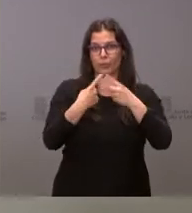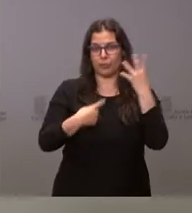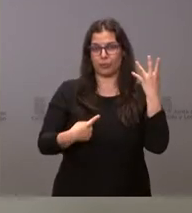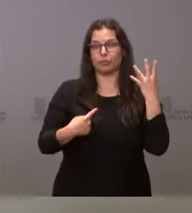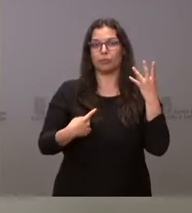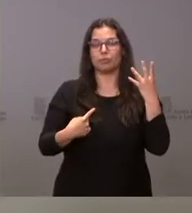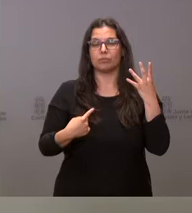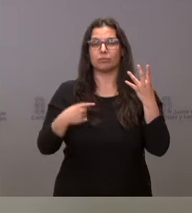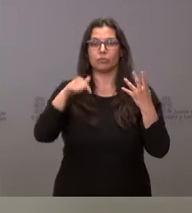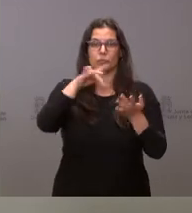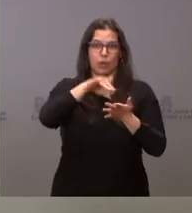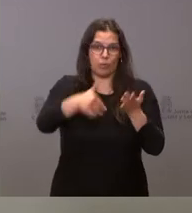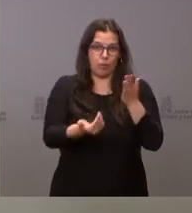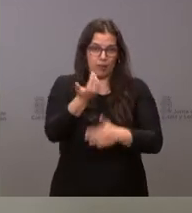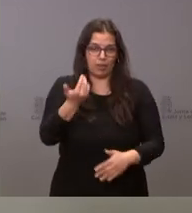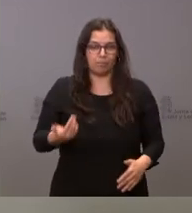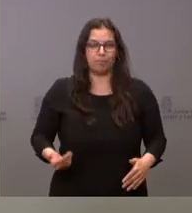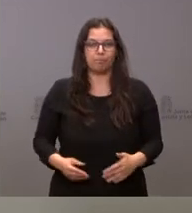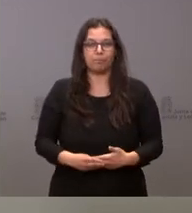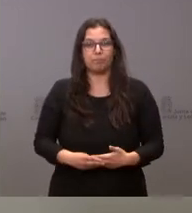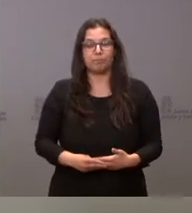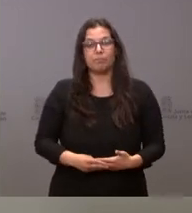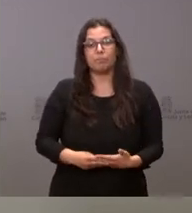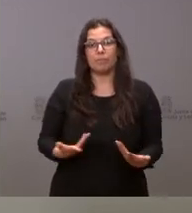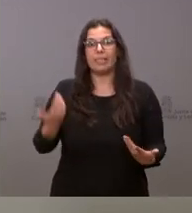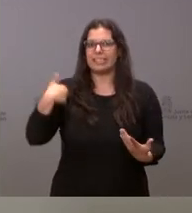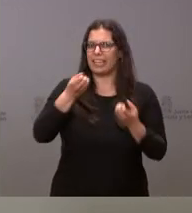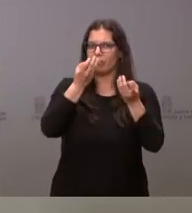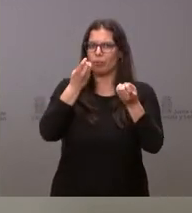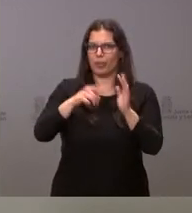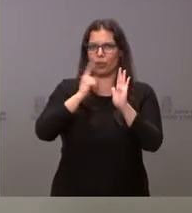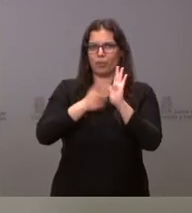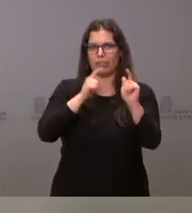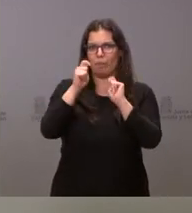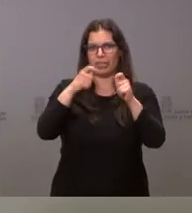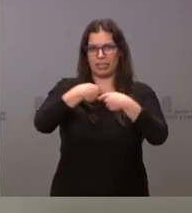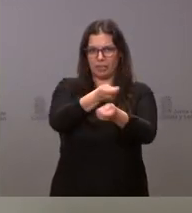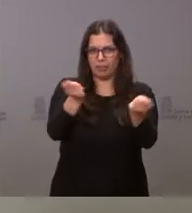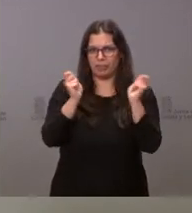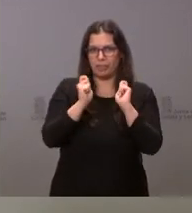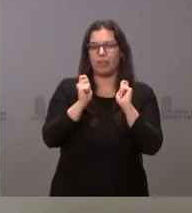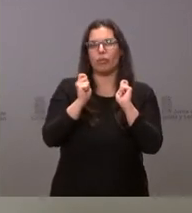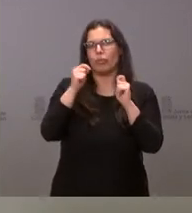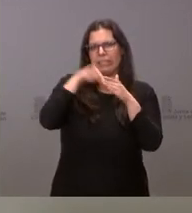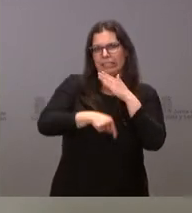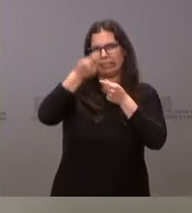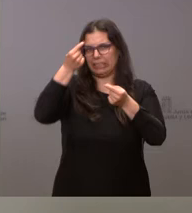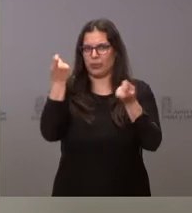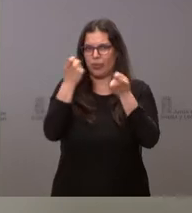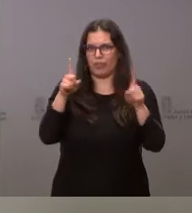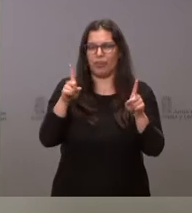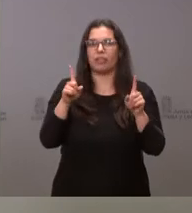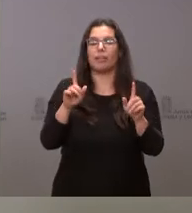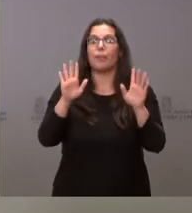esta mañana. Tienen ustedes toda la información de prensa y, por tanto, no entro al detalle, pero sí